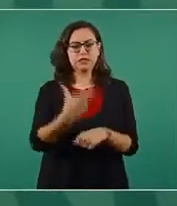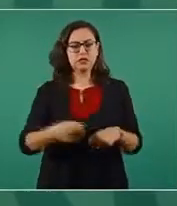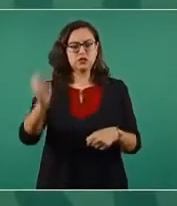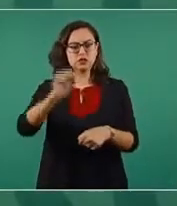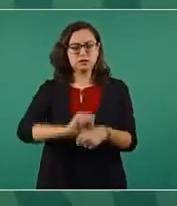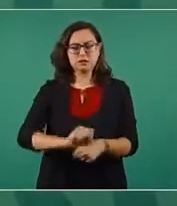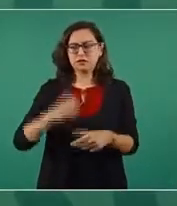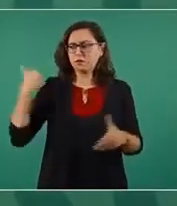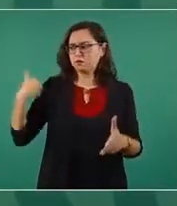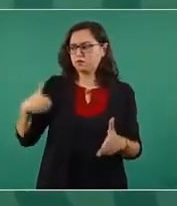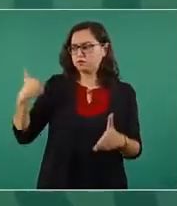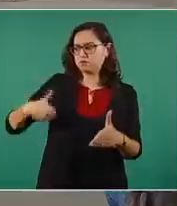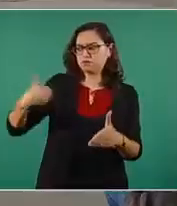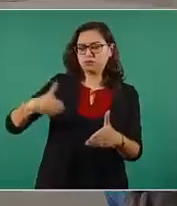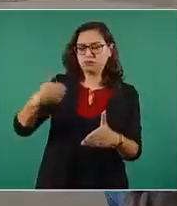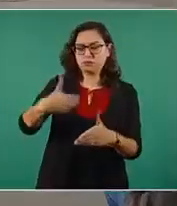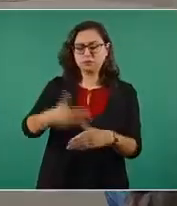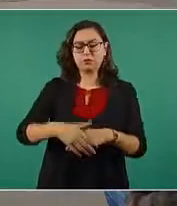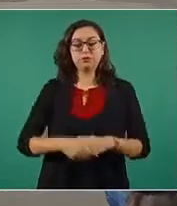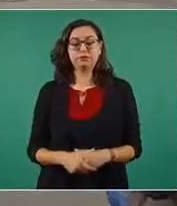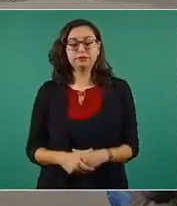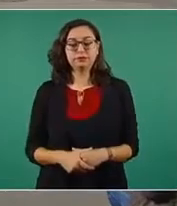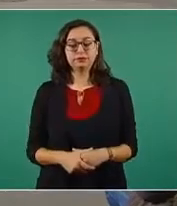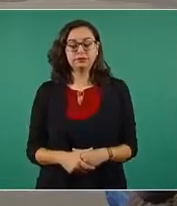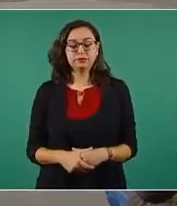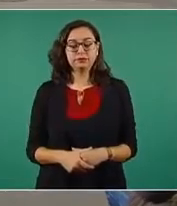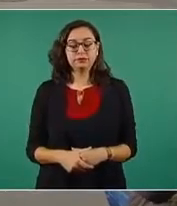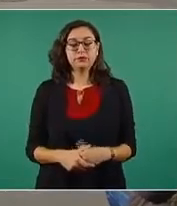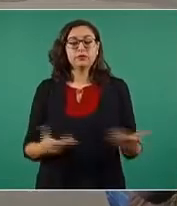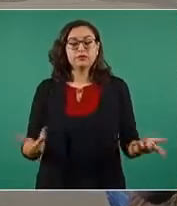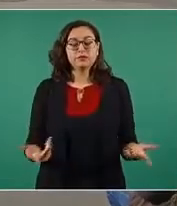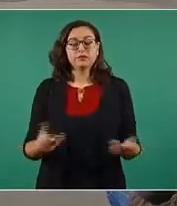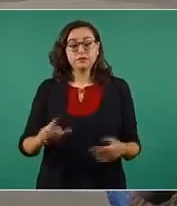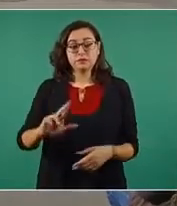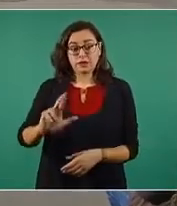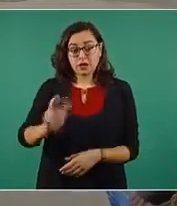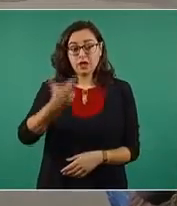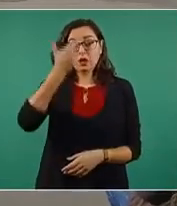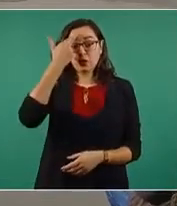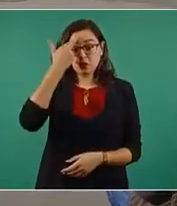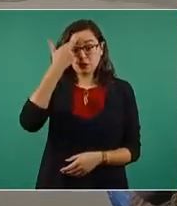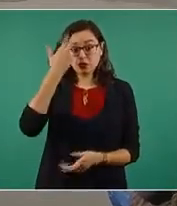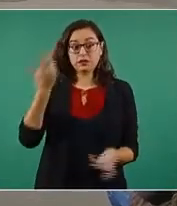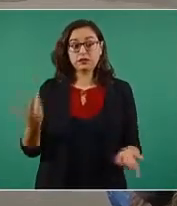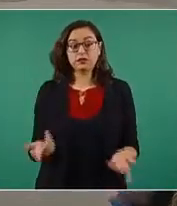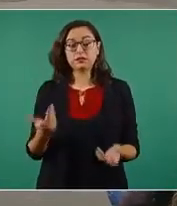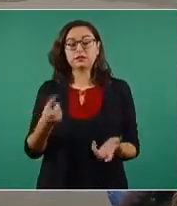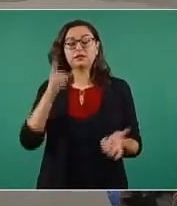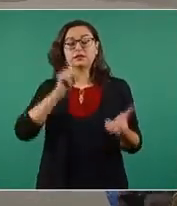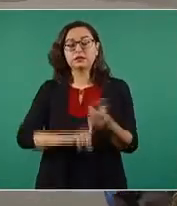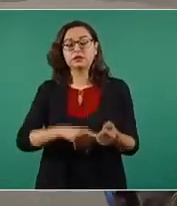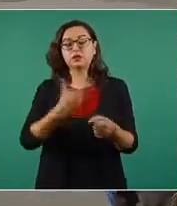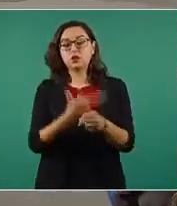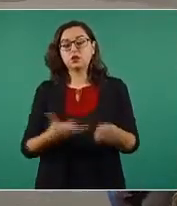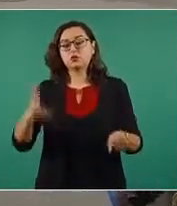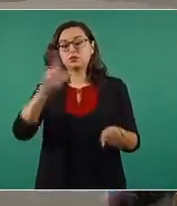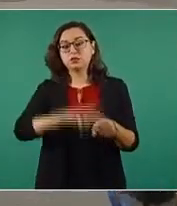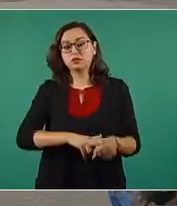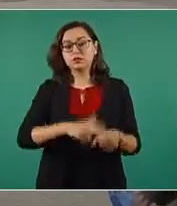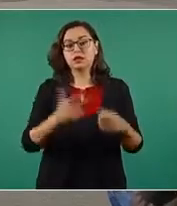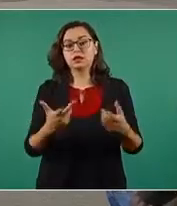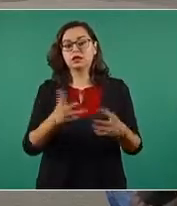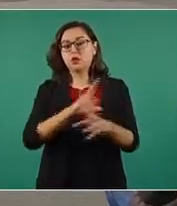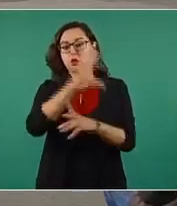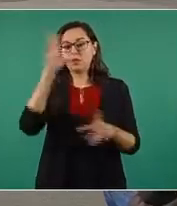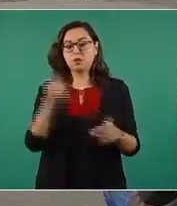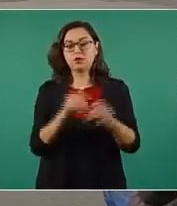gracias, les recuerdo que la demanda del sector salud incluyó mil ochocientas cuarenta claves y se han recibido